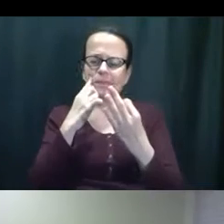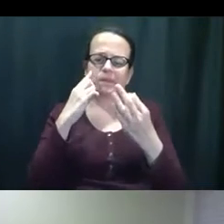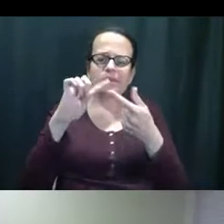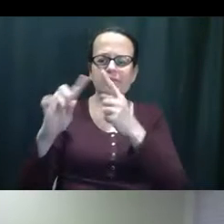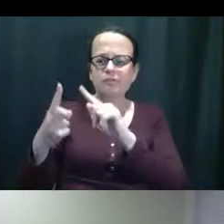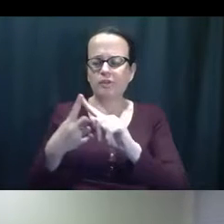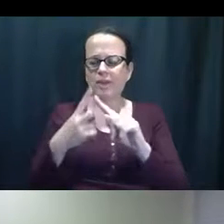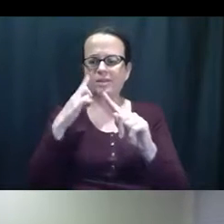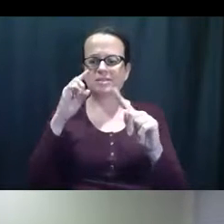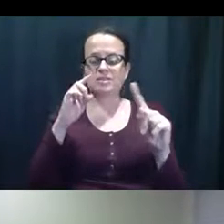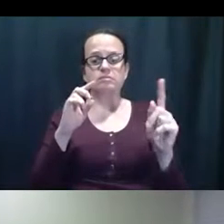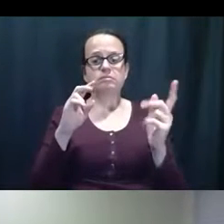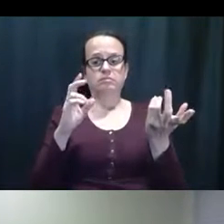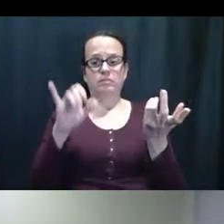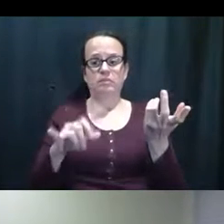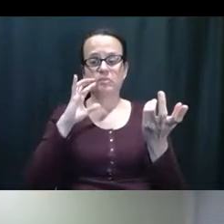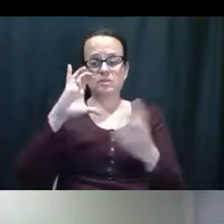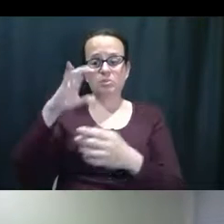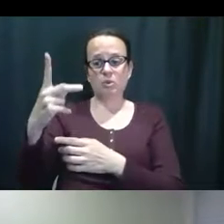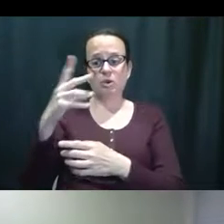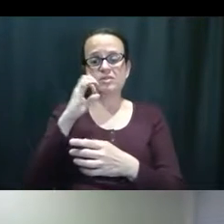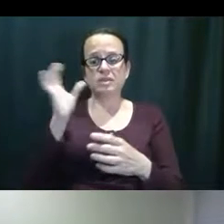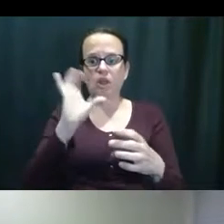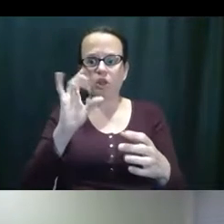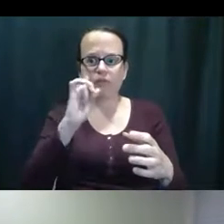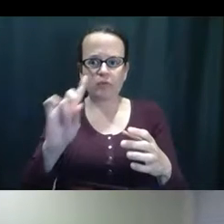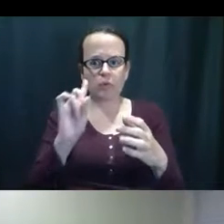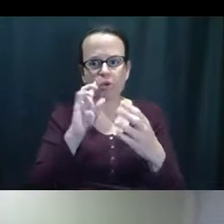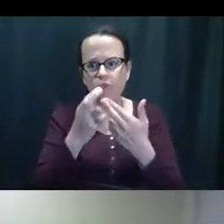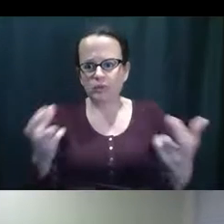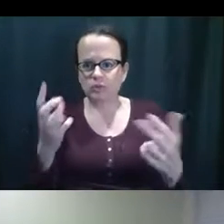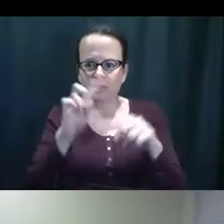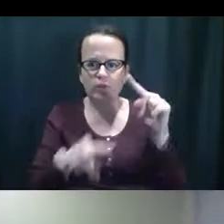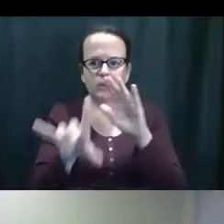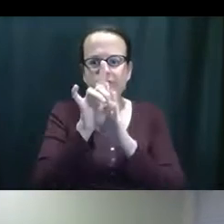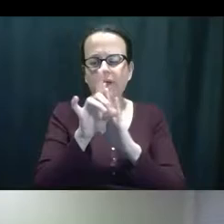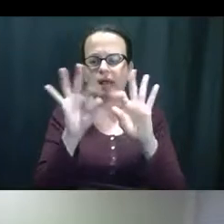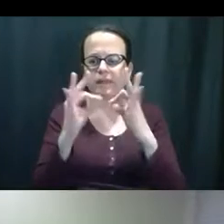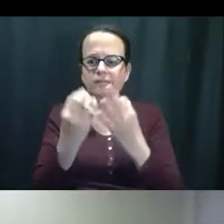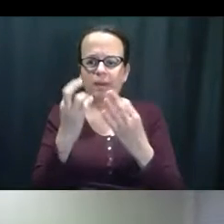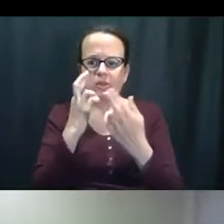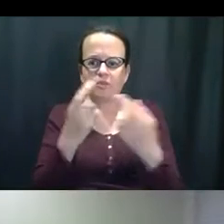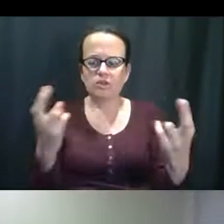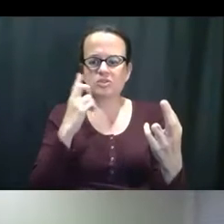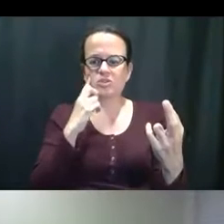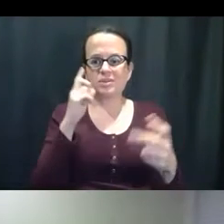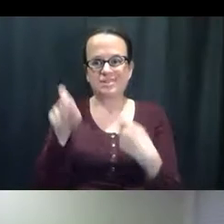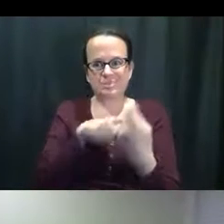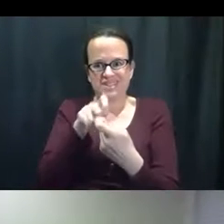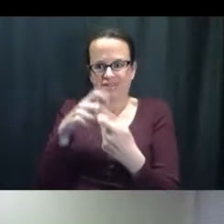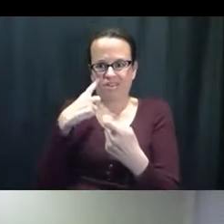el centro de ese grupo posi él no puede encontrar el programa para firmes